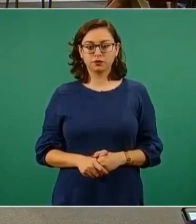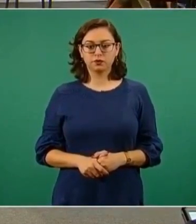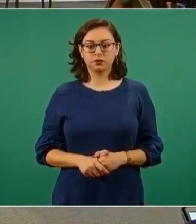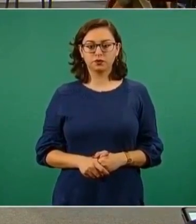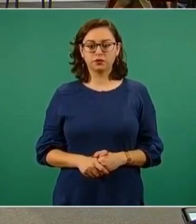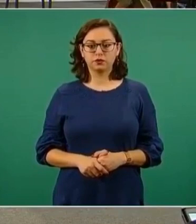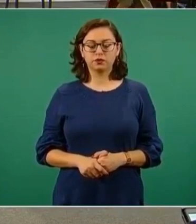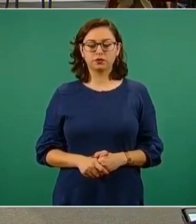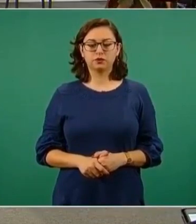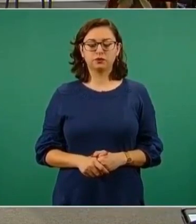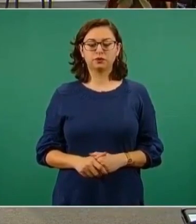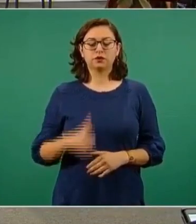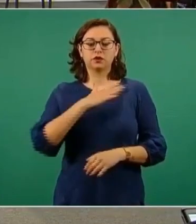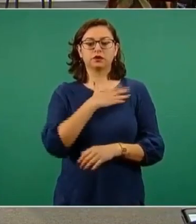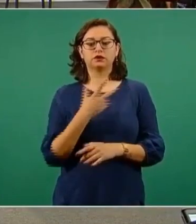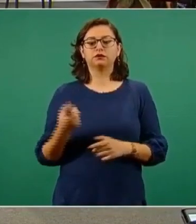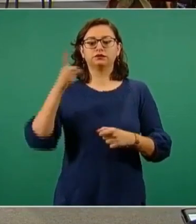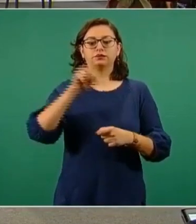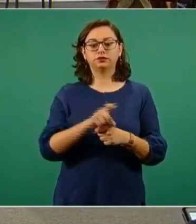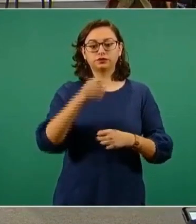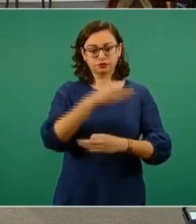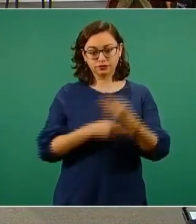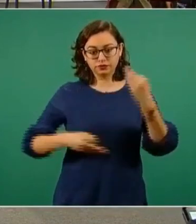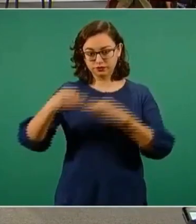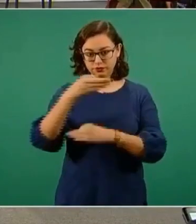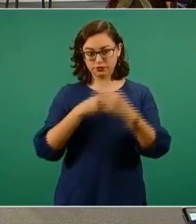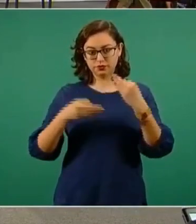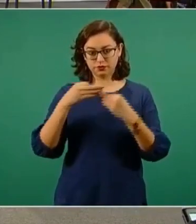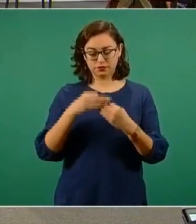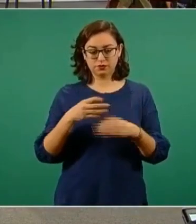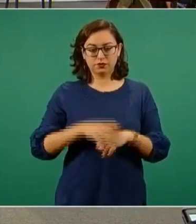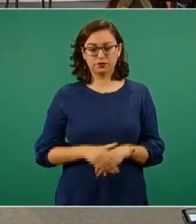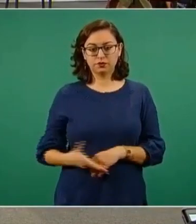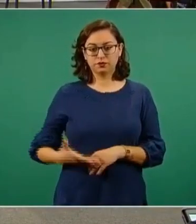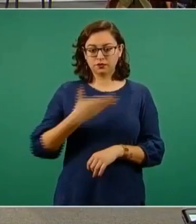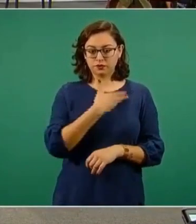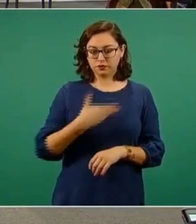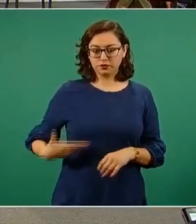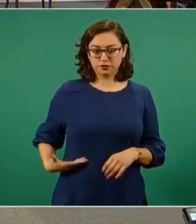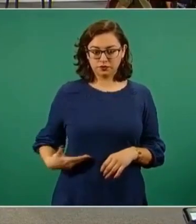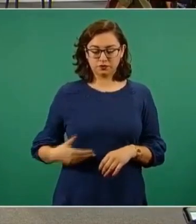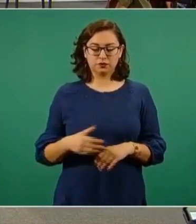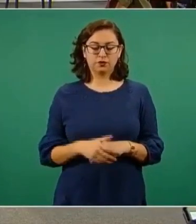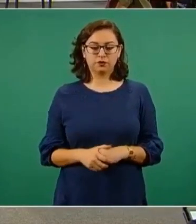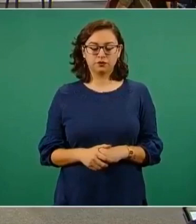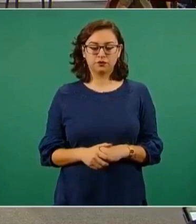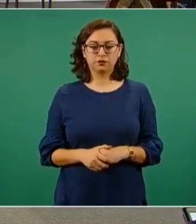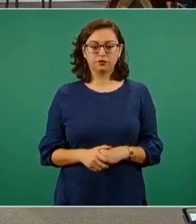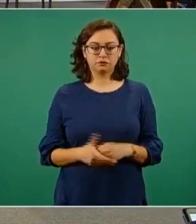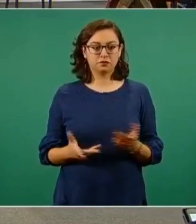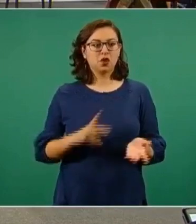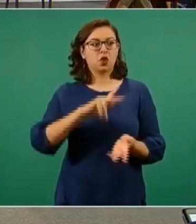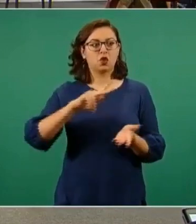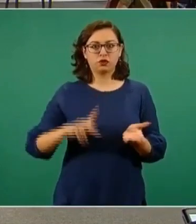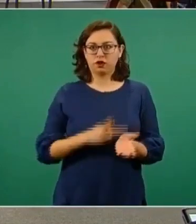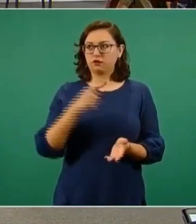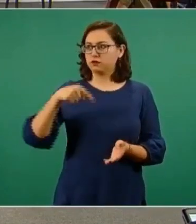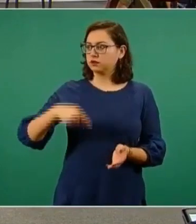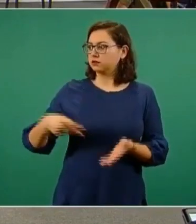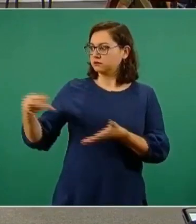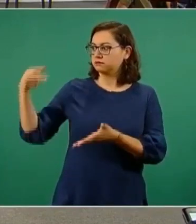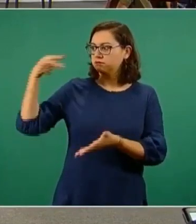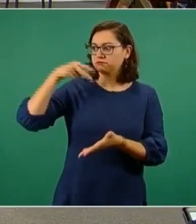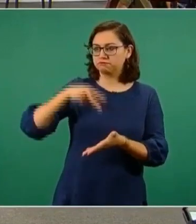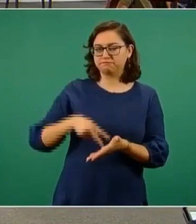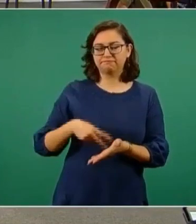Muy buenos días a todos. Buenos días, presidente. Una vez más, un honor estar aquí en este